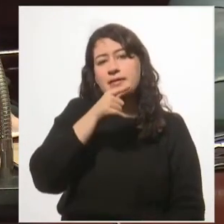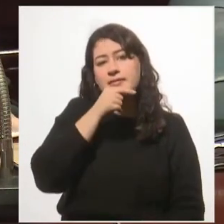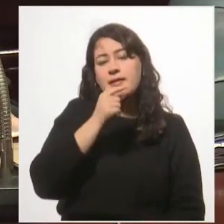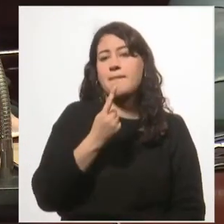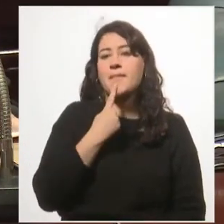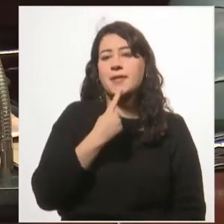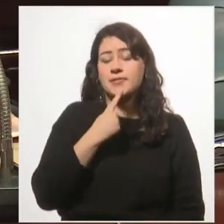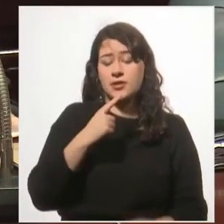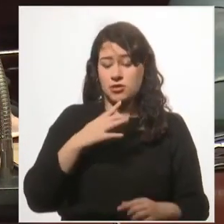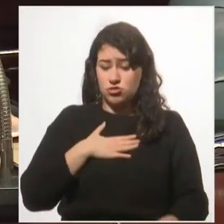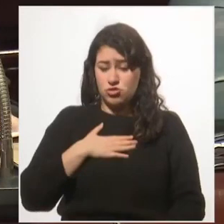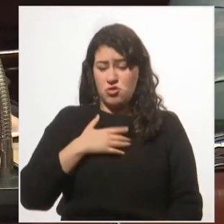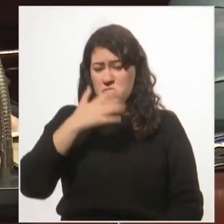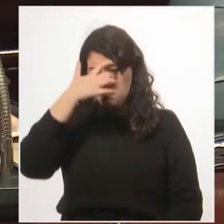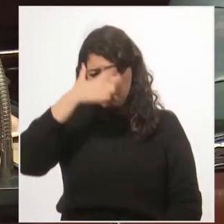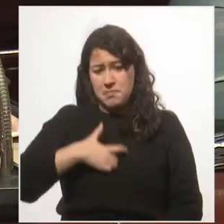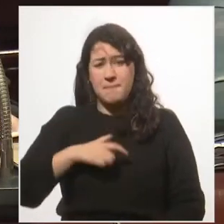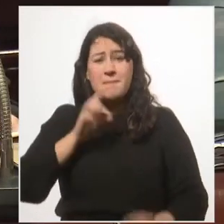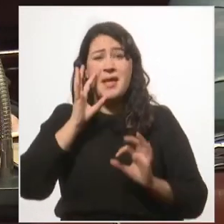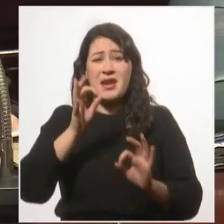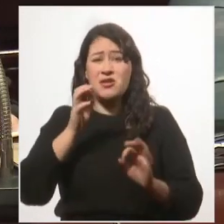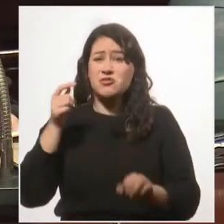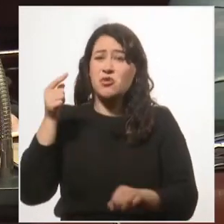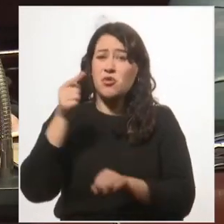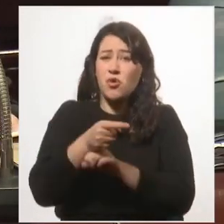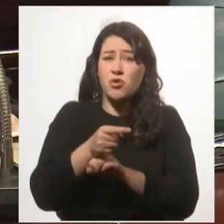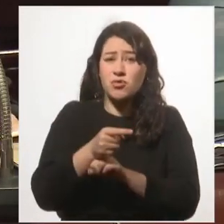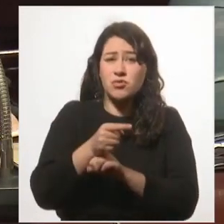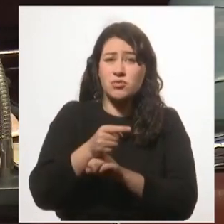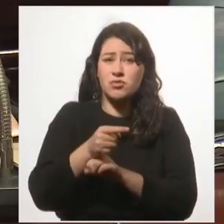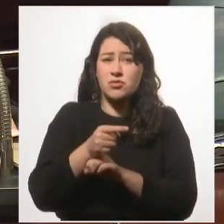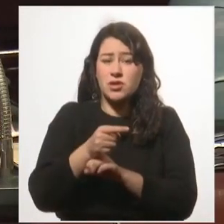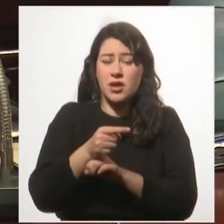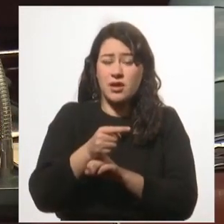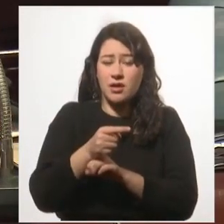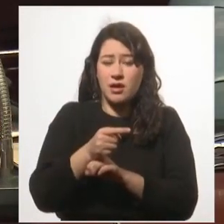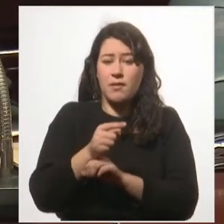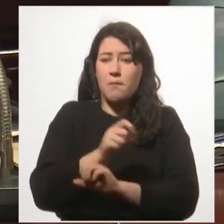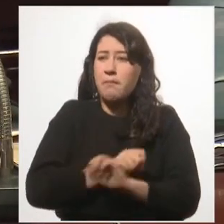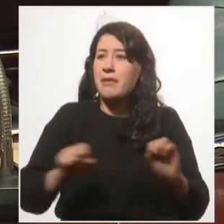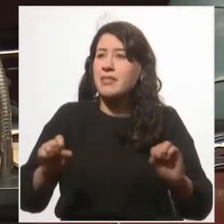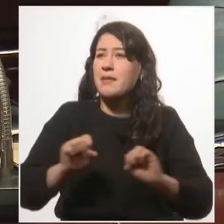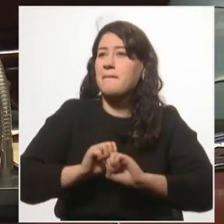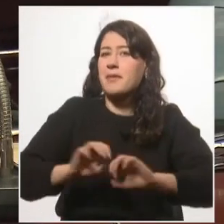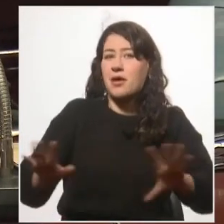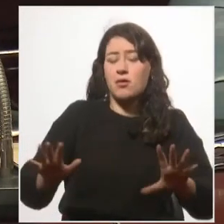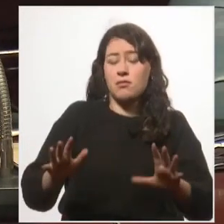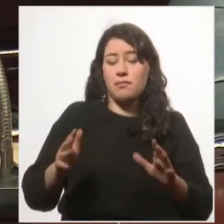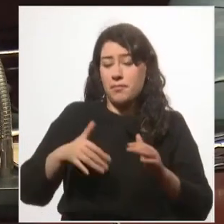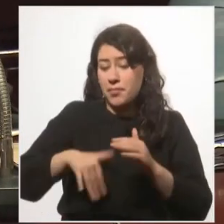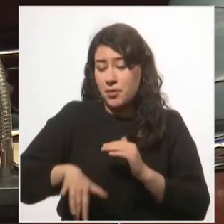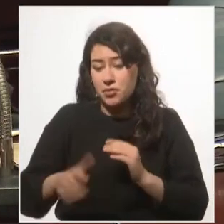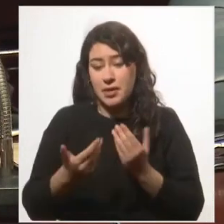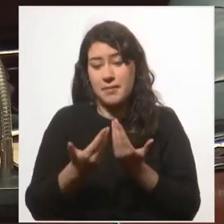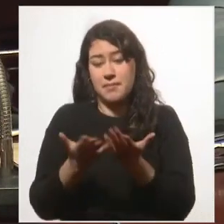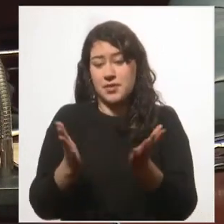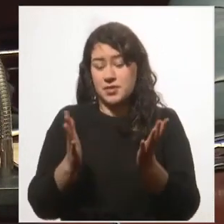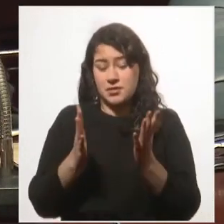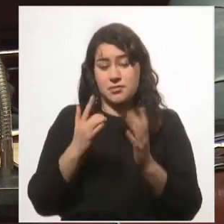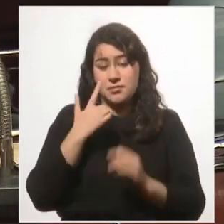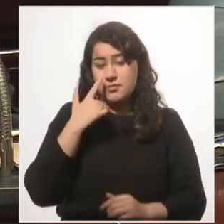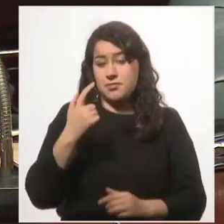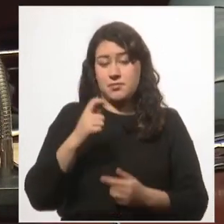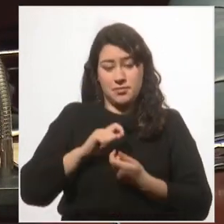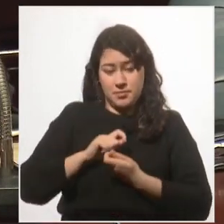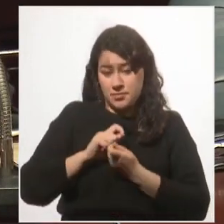de que yo era un peligroso adversario, aunque en estado potencial. Muy pronto comencé a experimentar una modificación